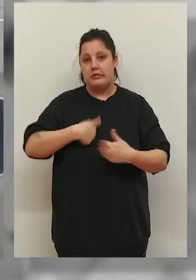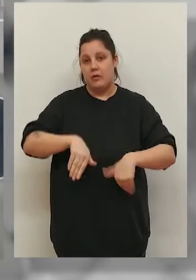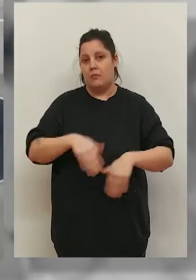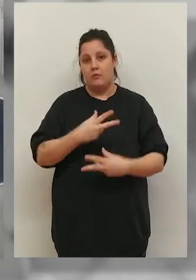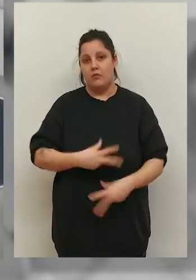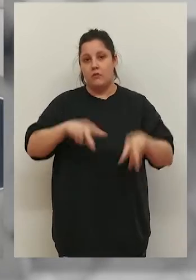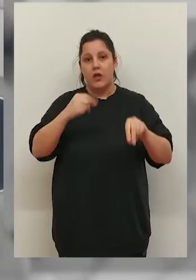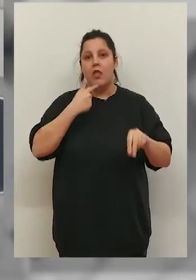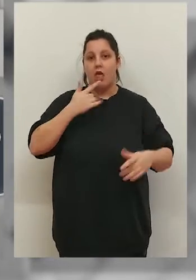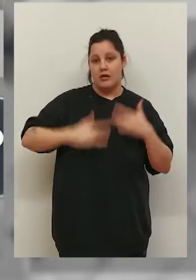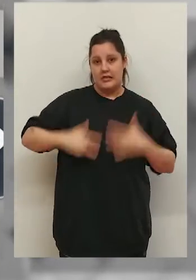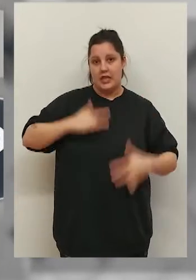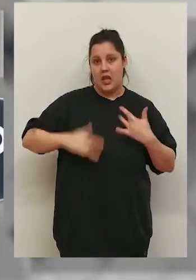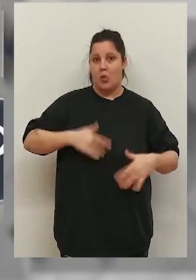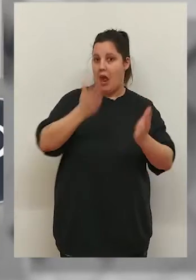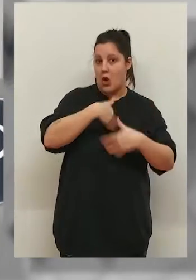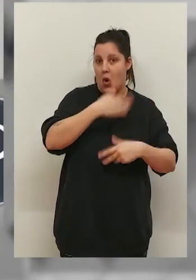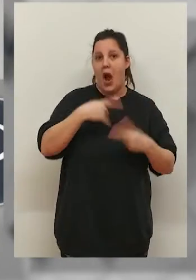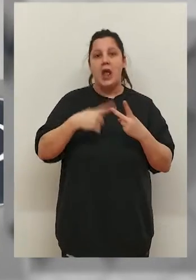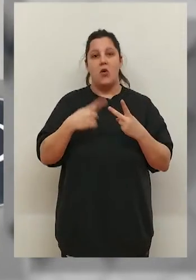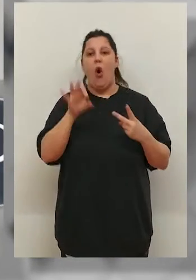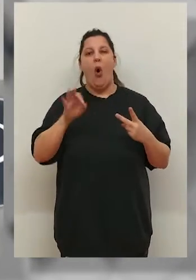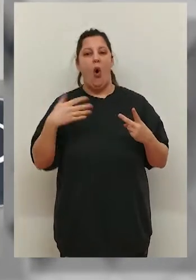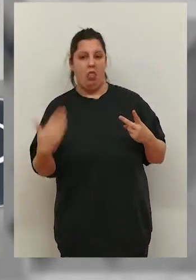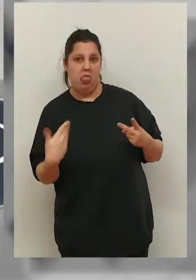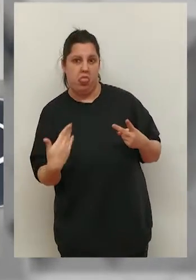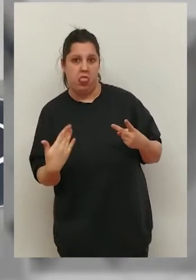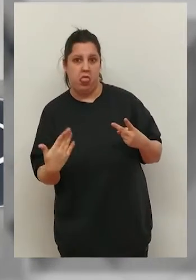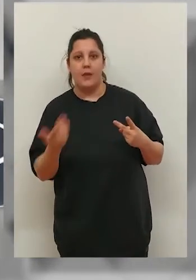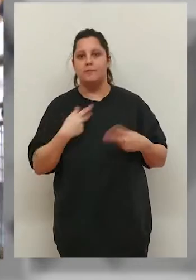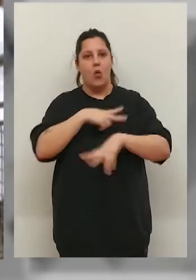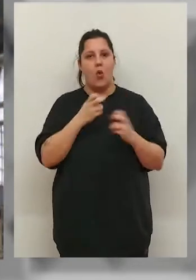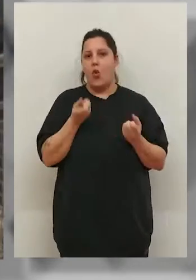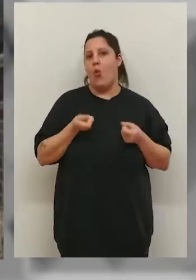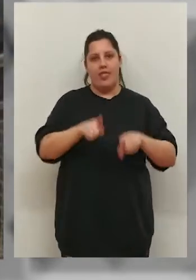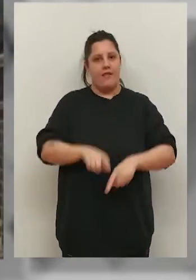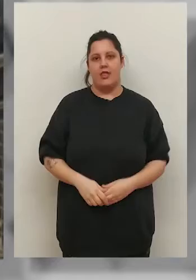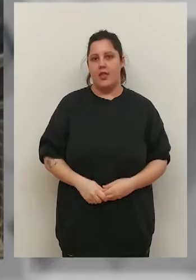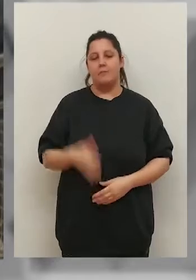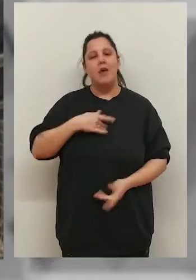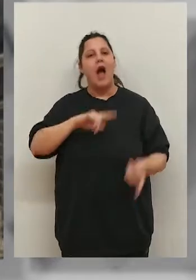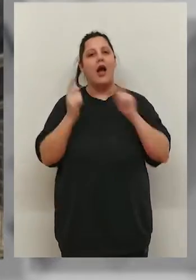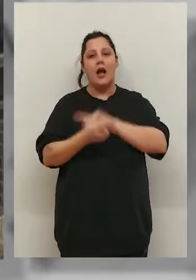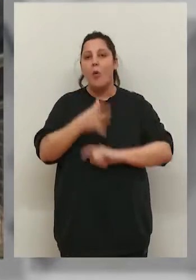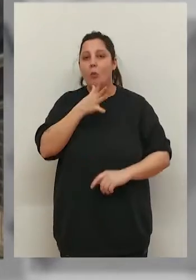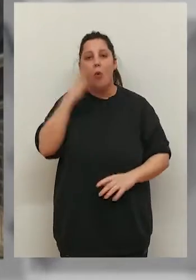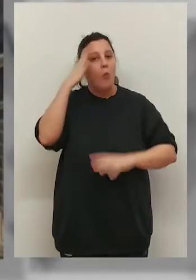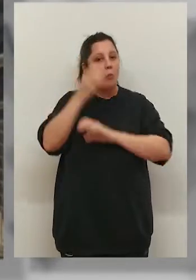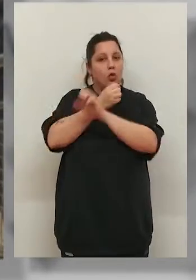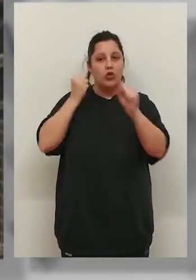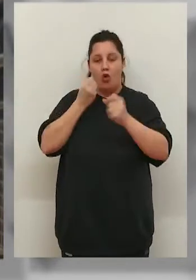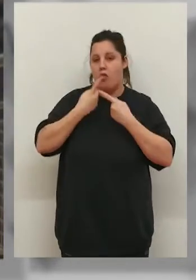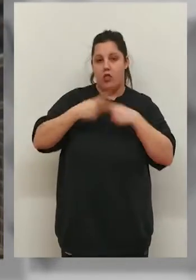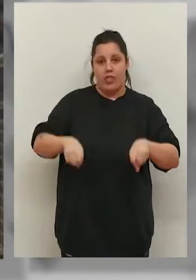asintomáticos y los casos leves no deberán guardar cuarentenas. Se gripaliza porque los